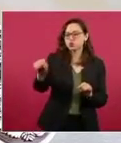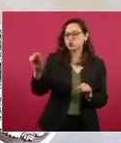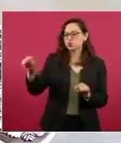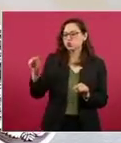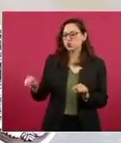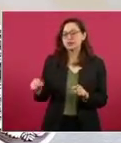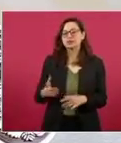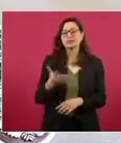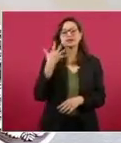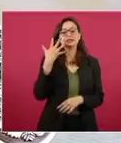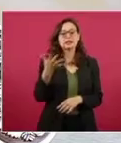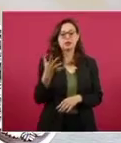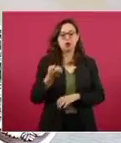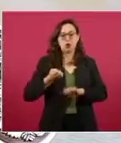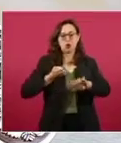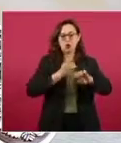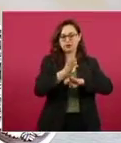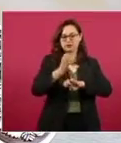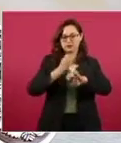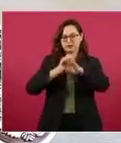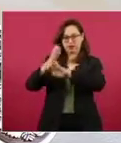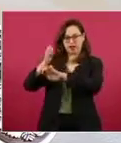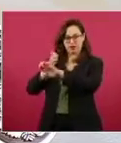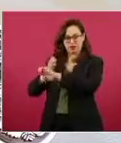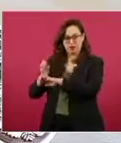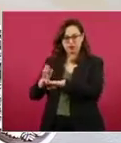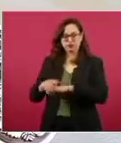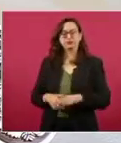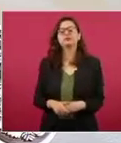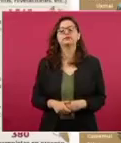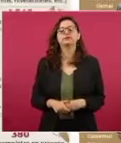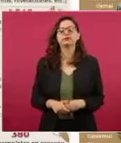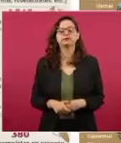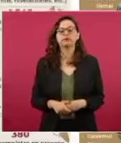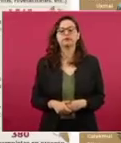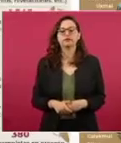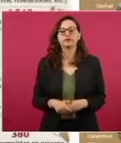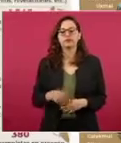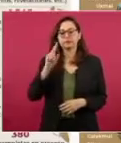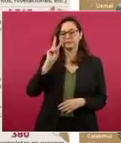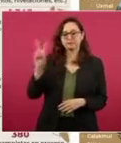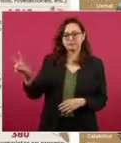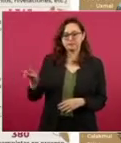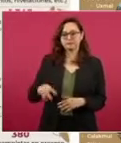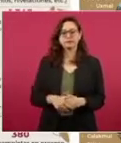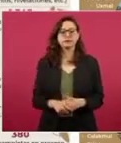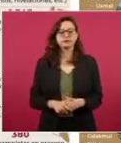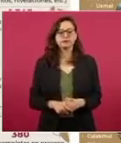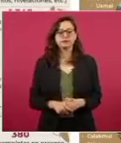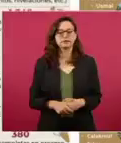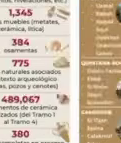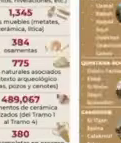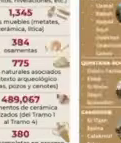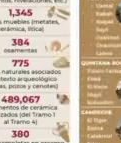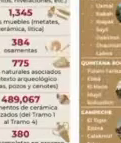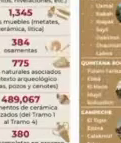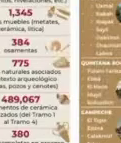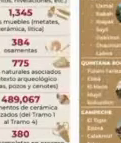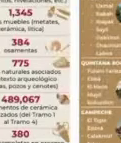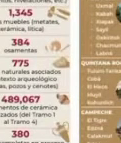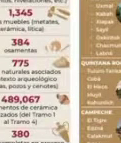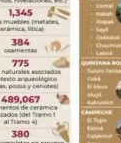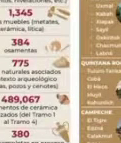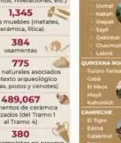estados por los que transcurre el Tren Maya. La tercera línea de trabajo es el desarrollo de centros de